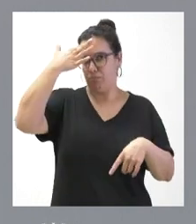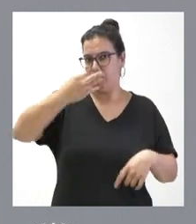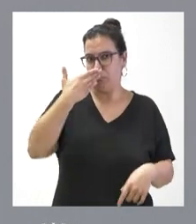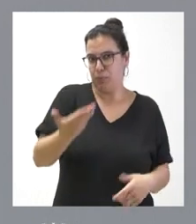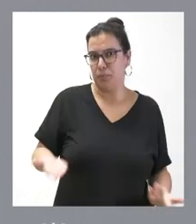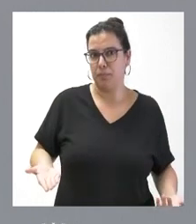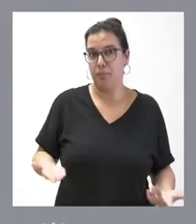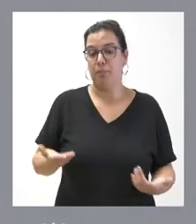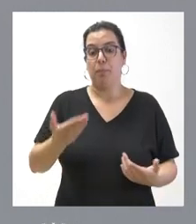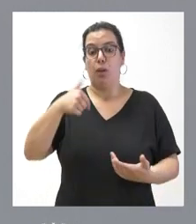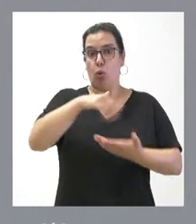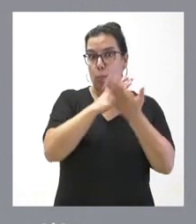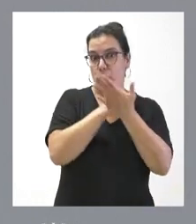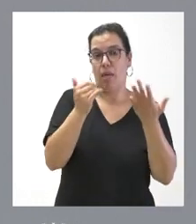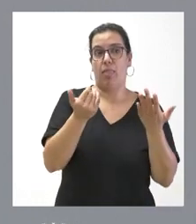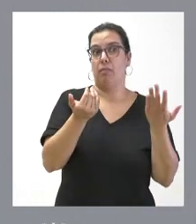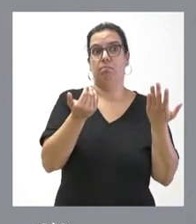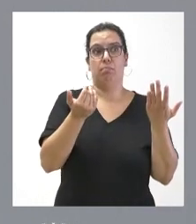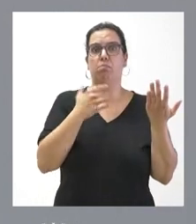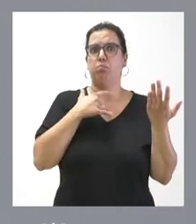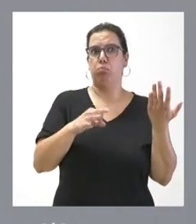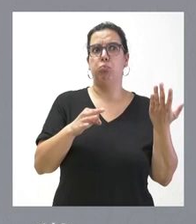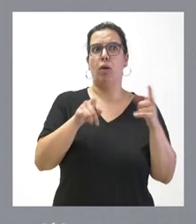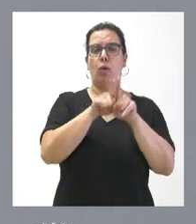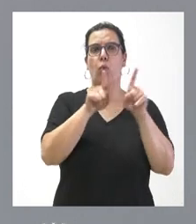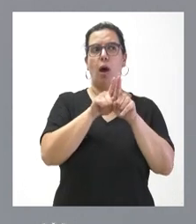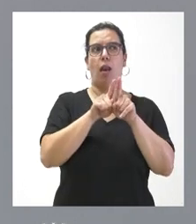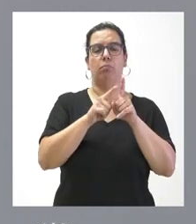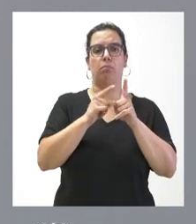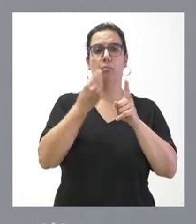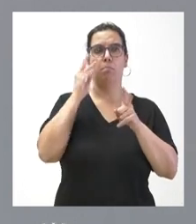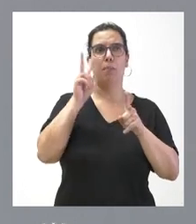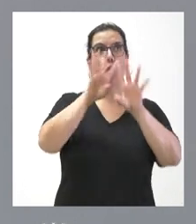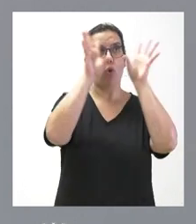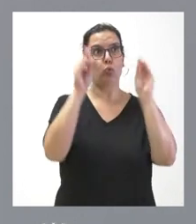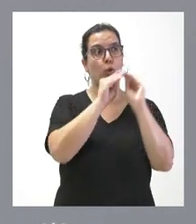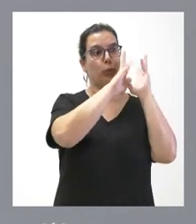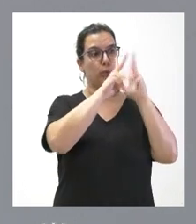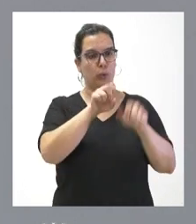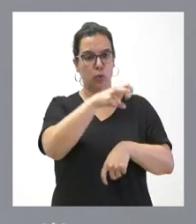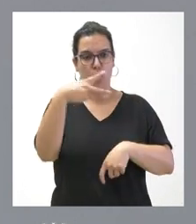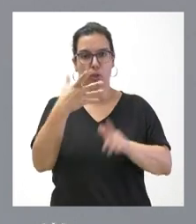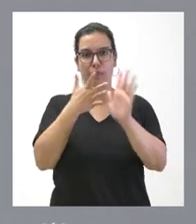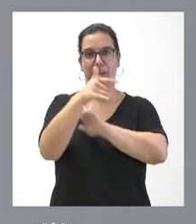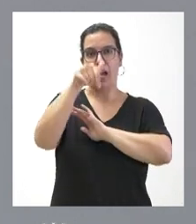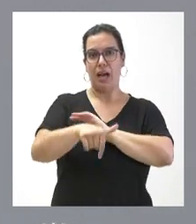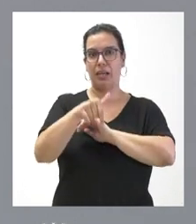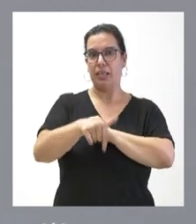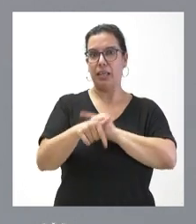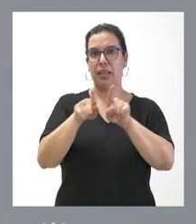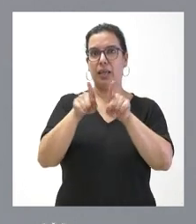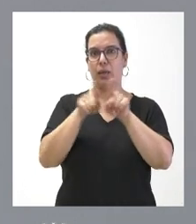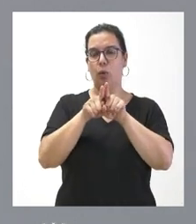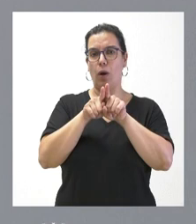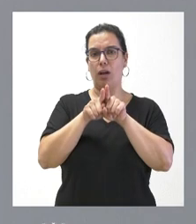Y una comunidad autónoma que puede presentar el balance de que tenemos el mayor sumidero de CO2 de España,